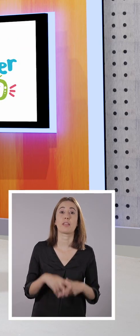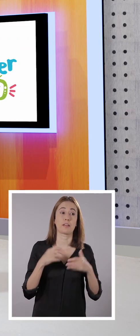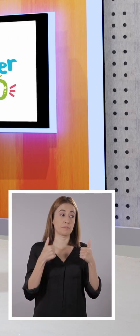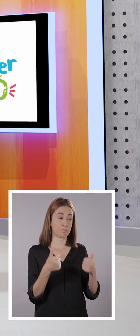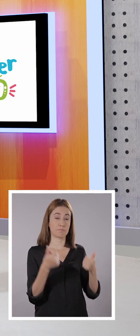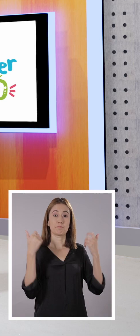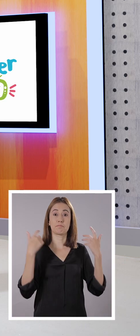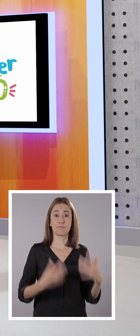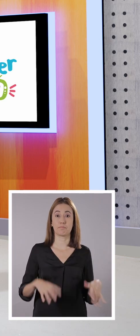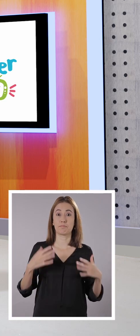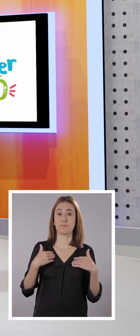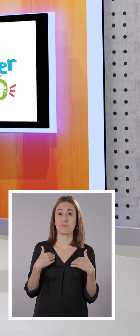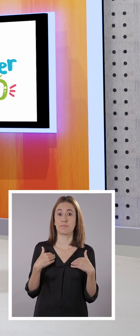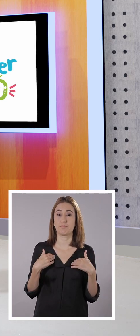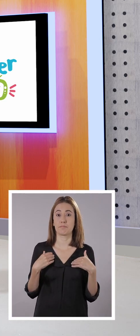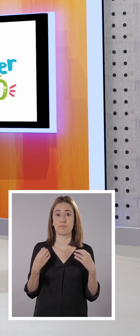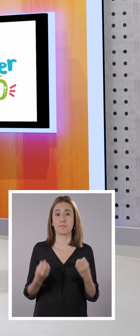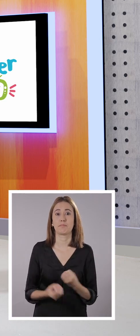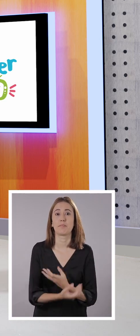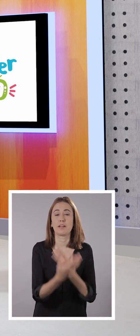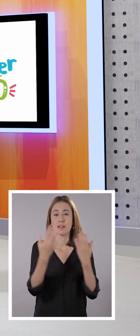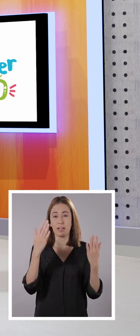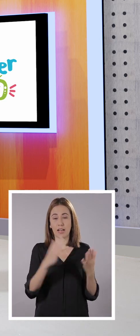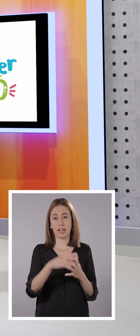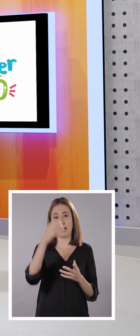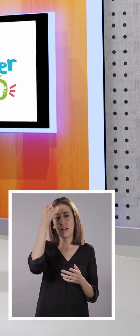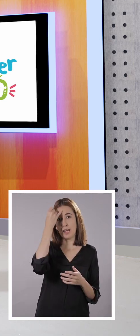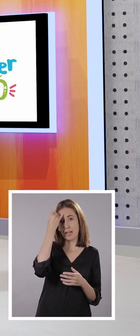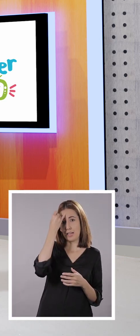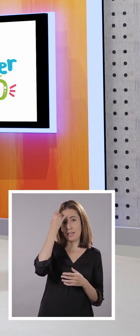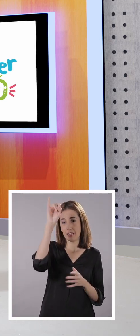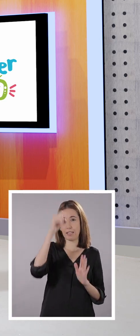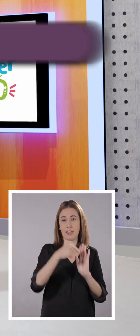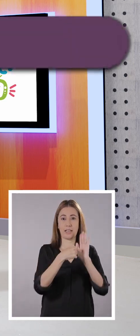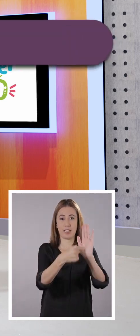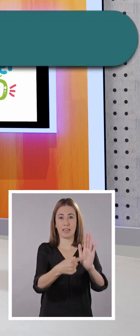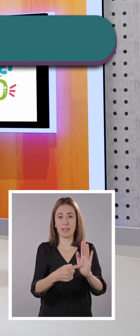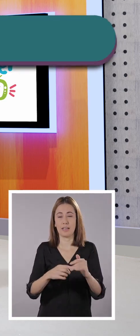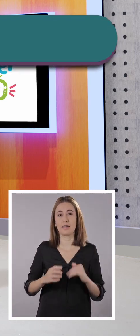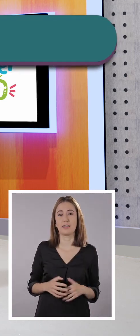Bueno, Anto, ha llegado el momento de nuestro pensamiento visible.